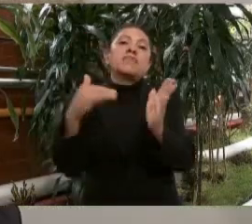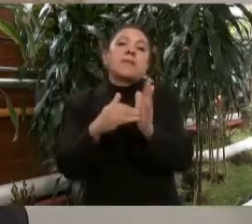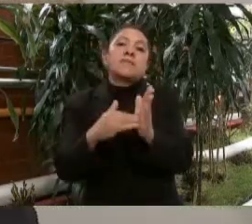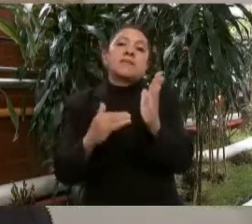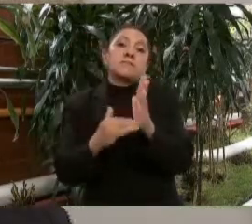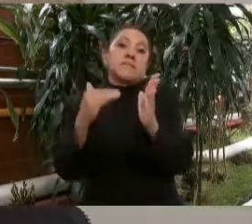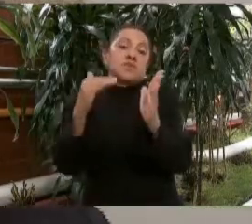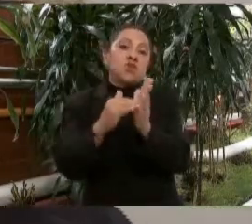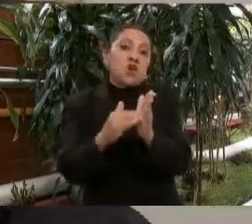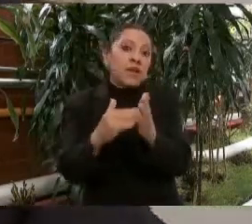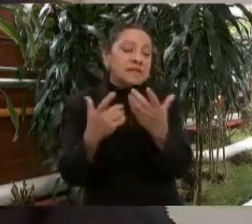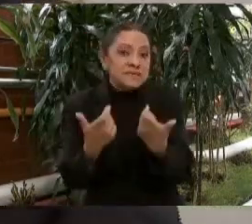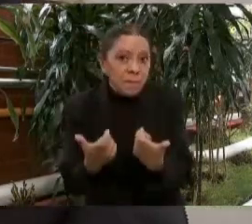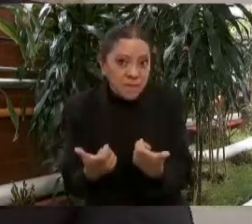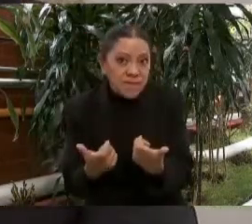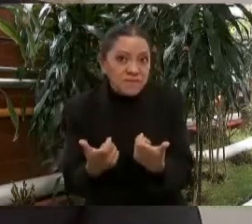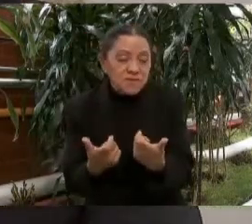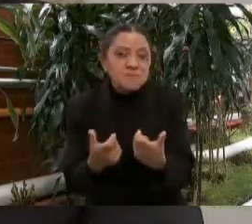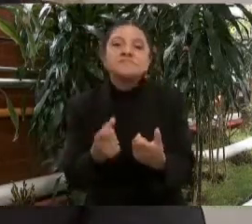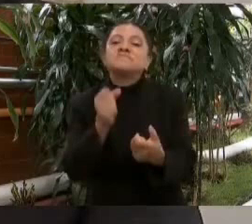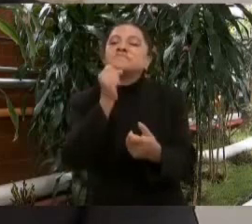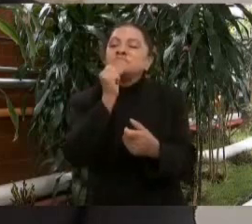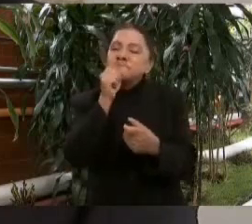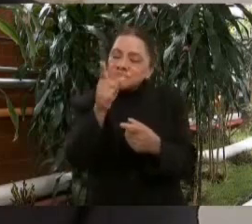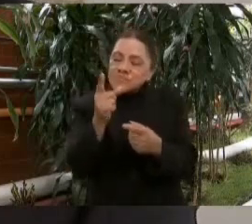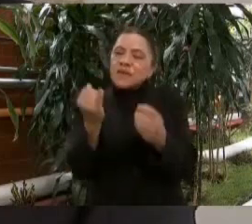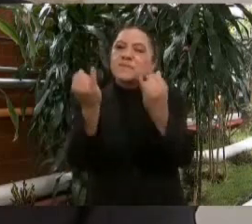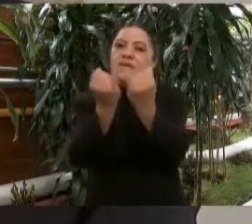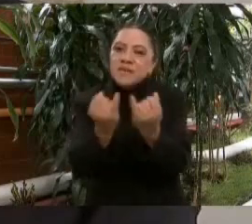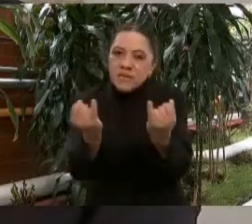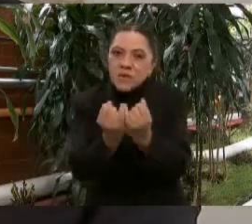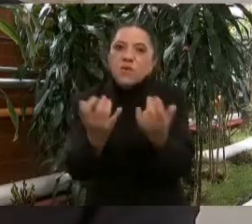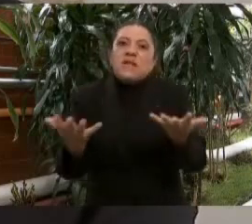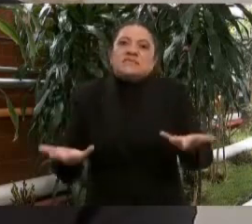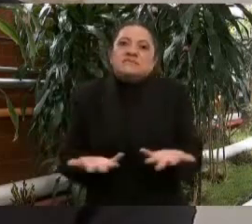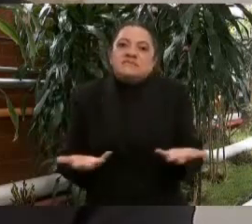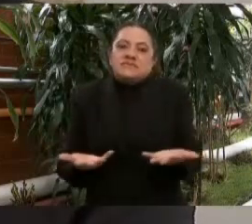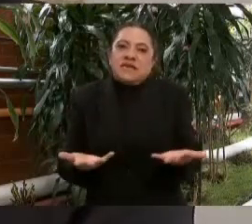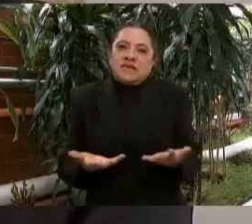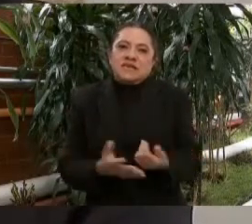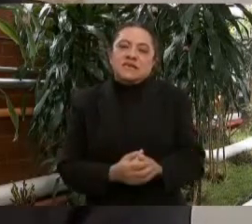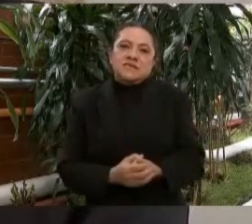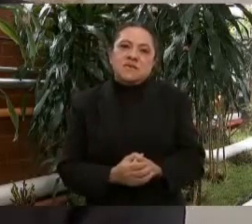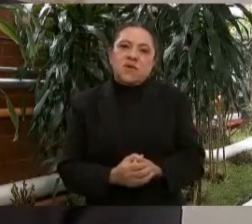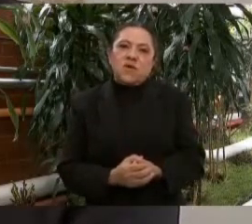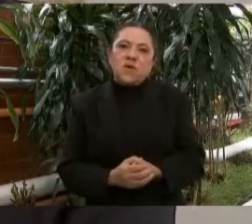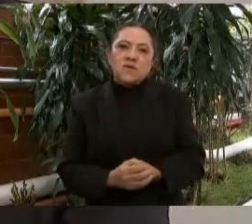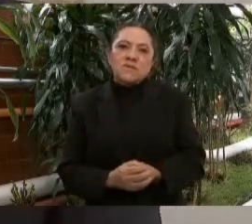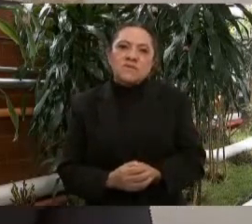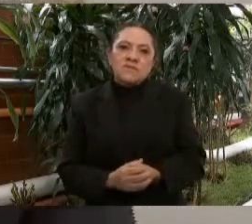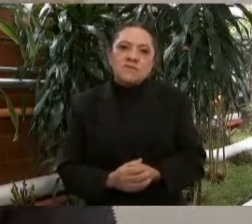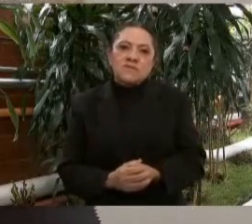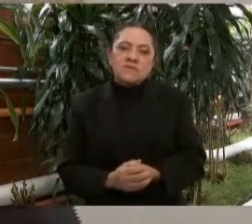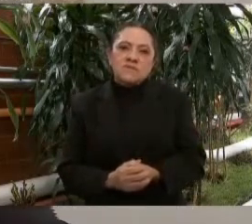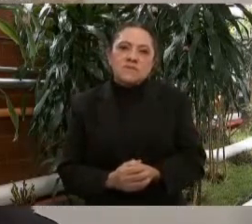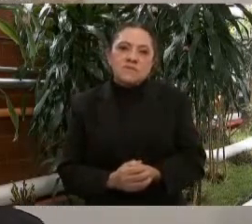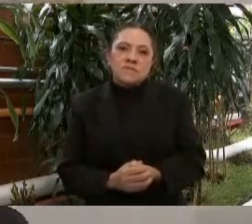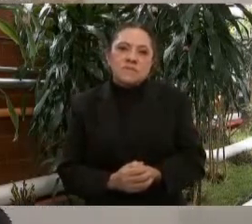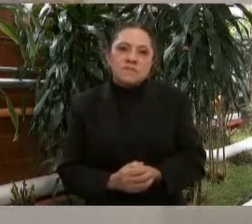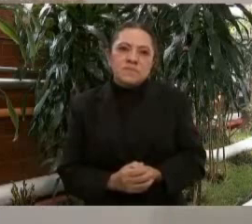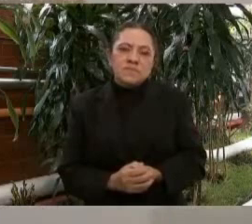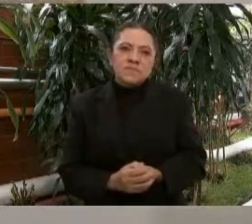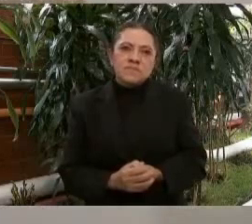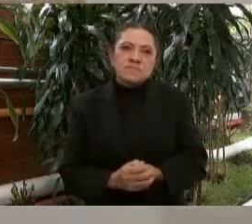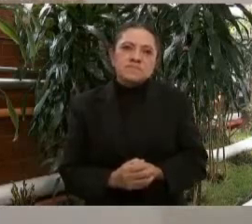Al mismo tiempo se creó el Instituto Nacional de